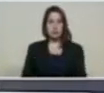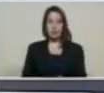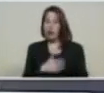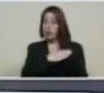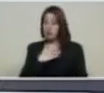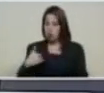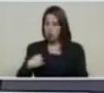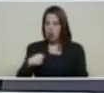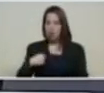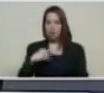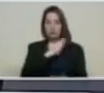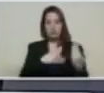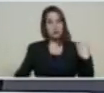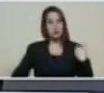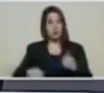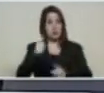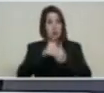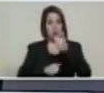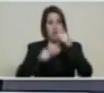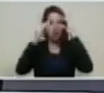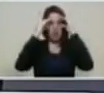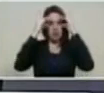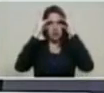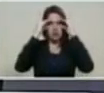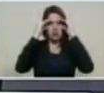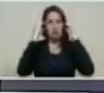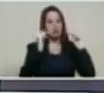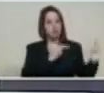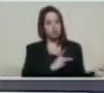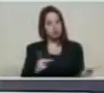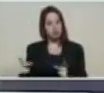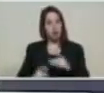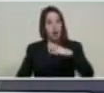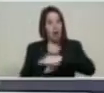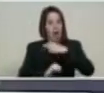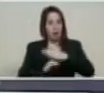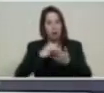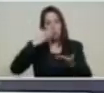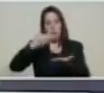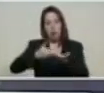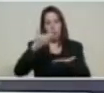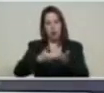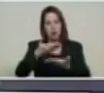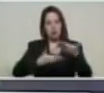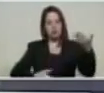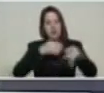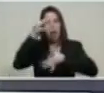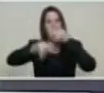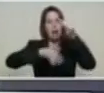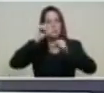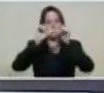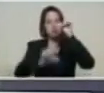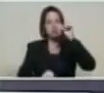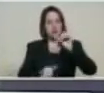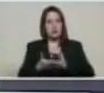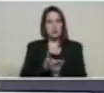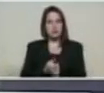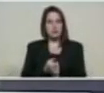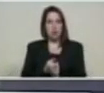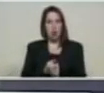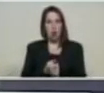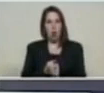ejecutiva también nos dé un aporte a nuestro pueblo de lo que son las